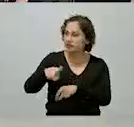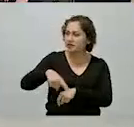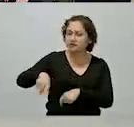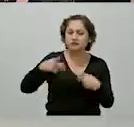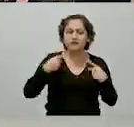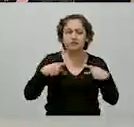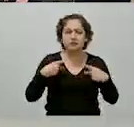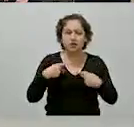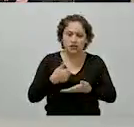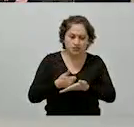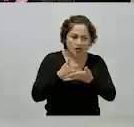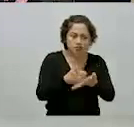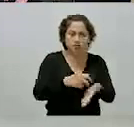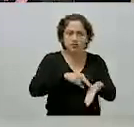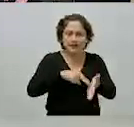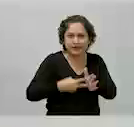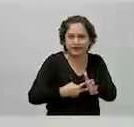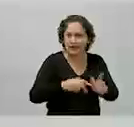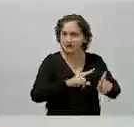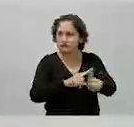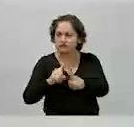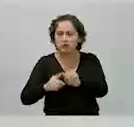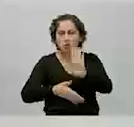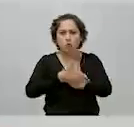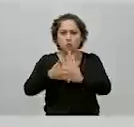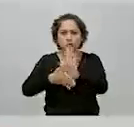que nos acompañan,